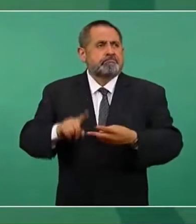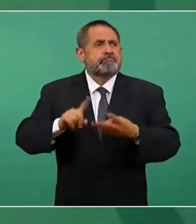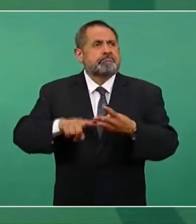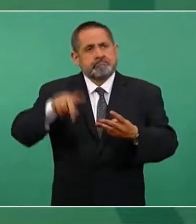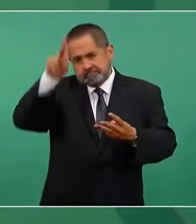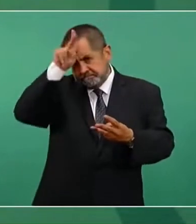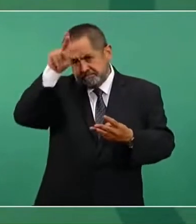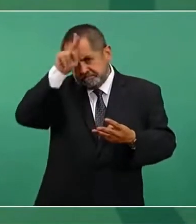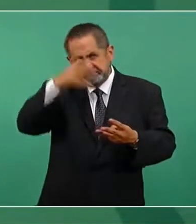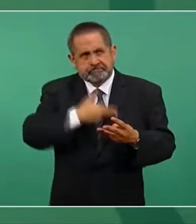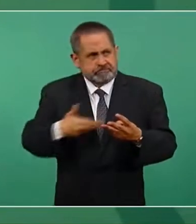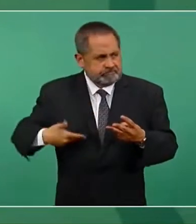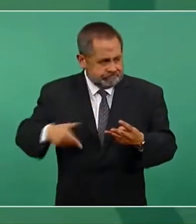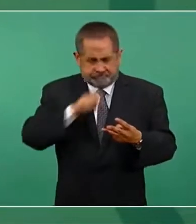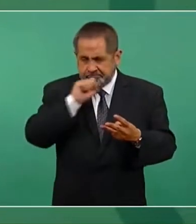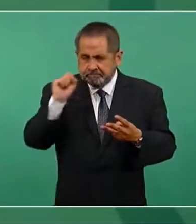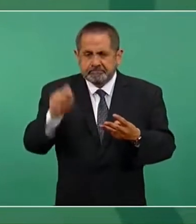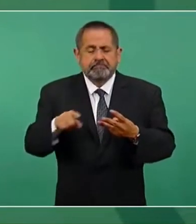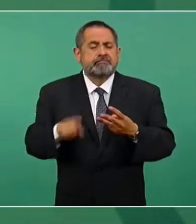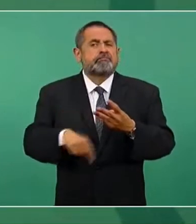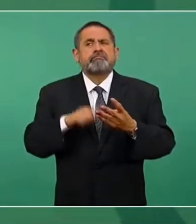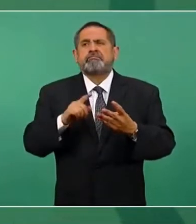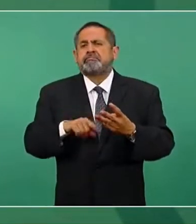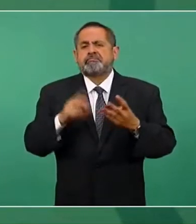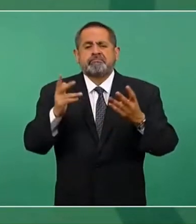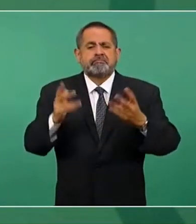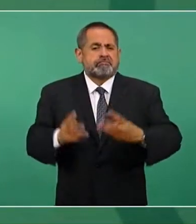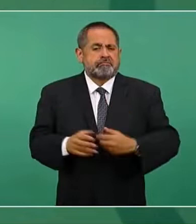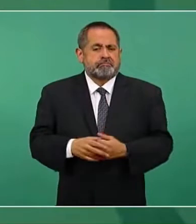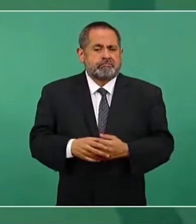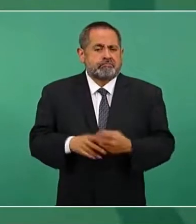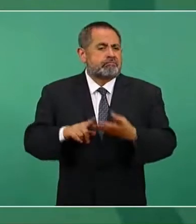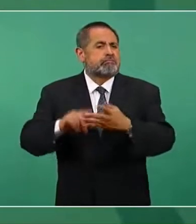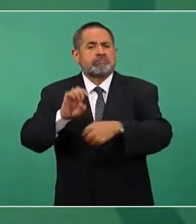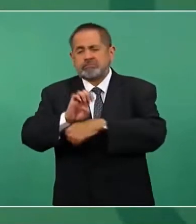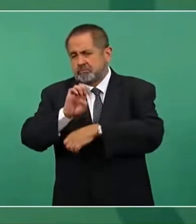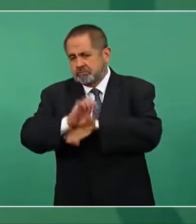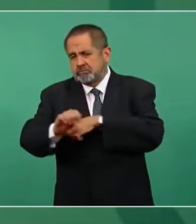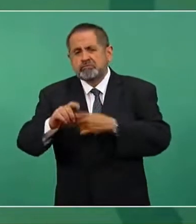de Ecuador.